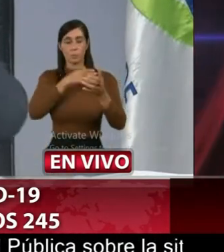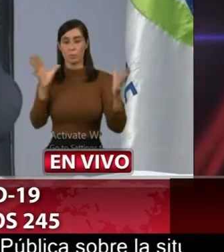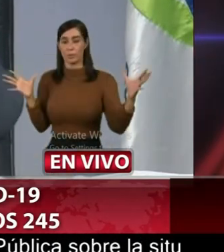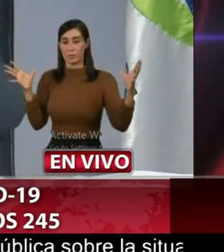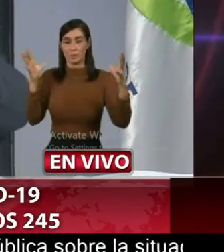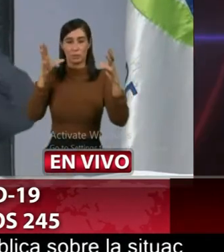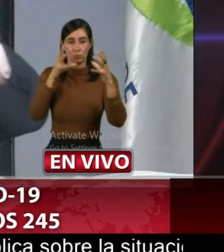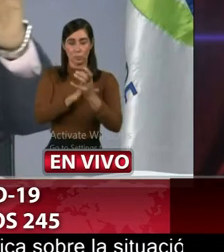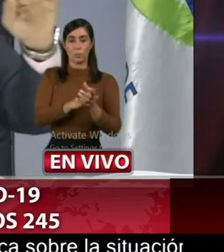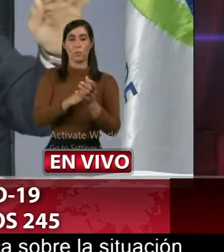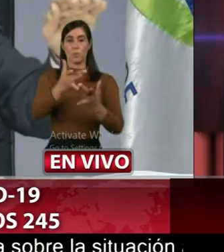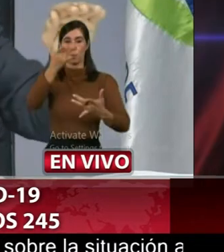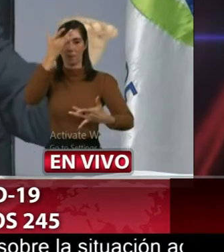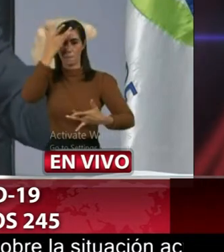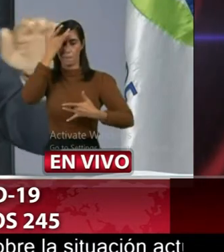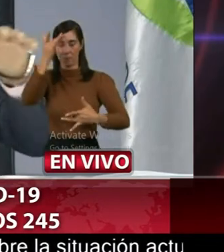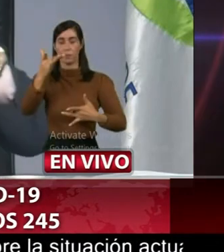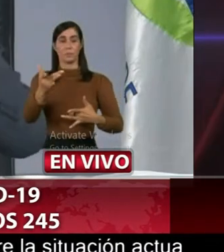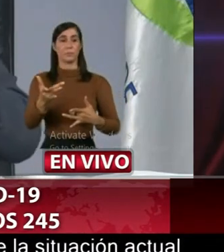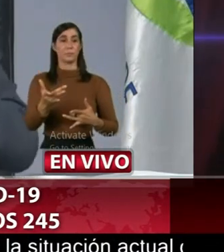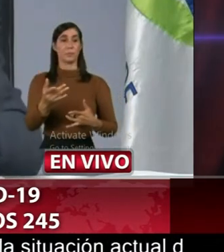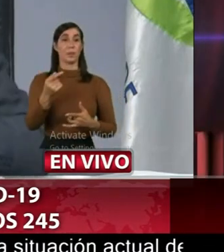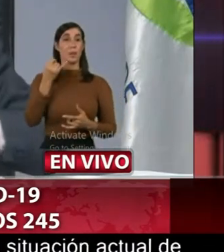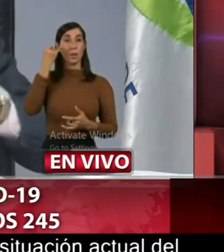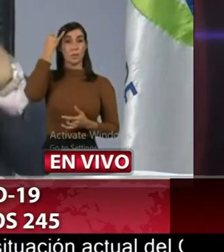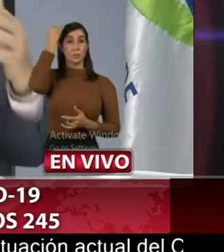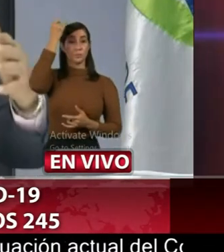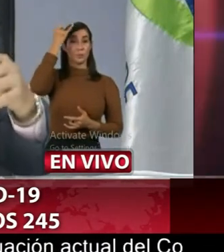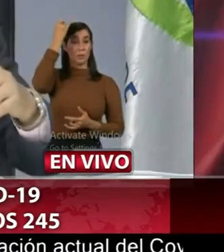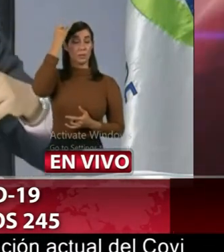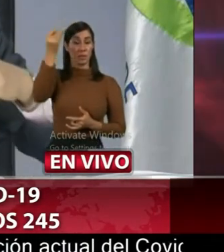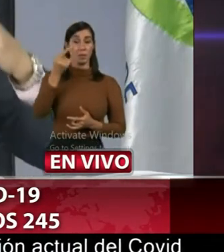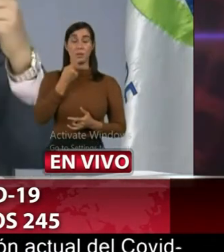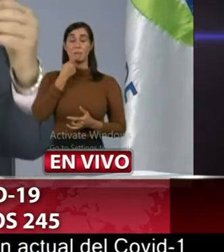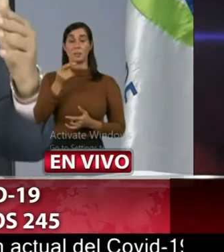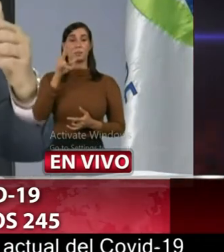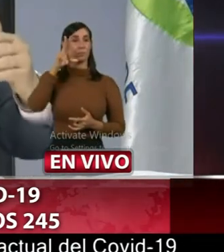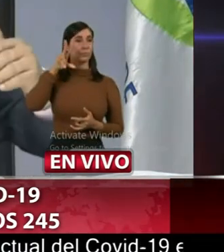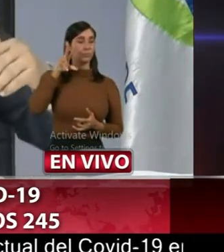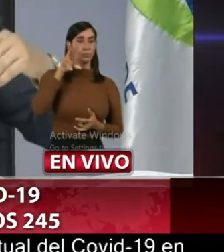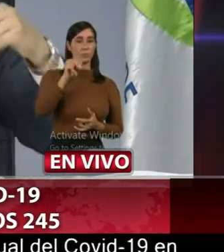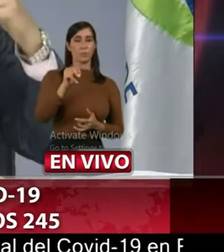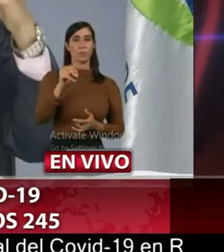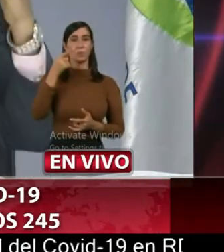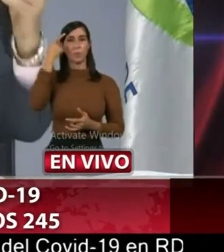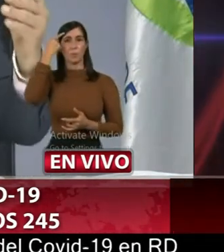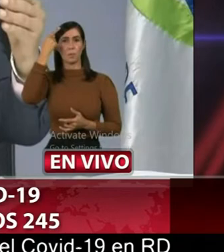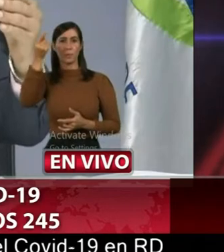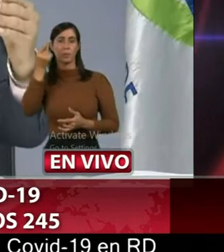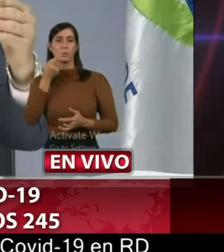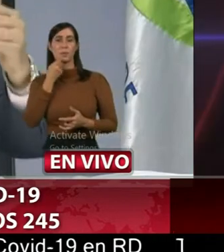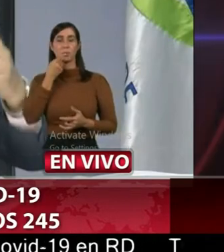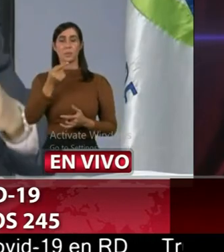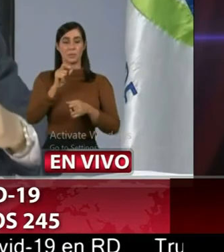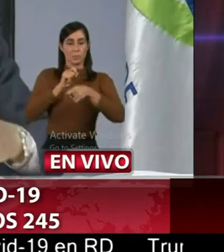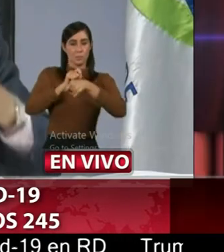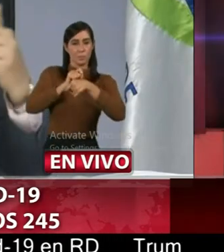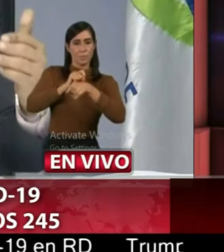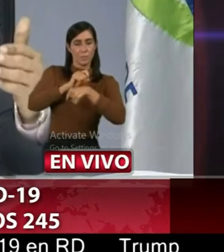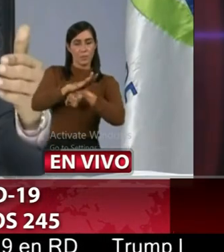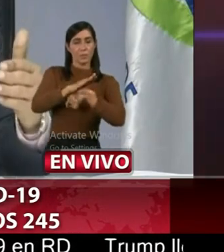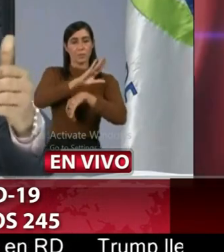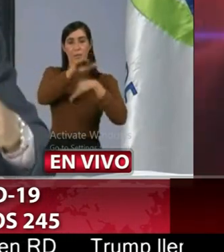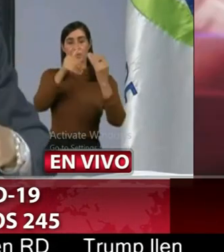ni estuvo en mi cabeza insinuar o hacer creer o mandar el mensaje